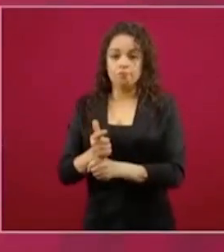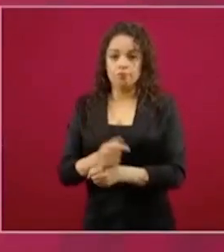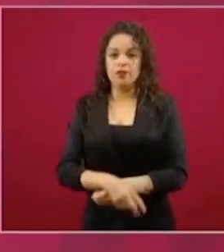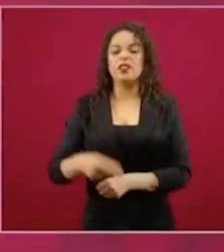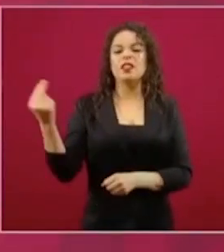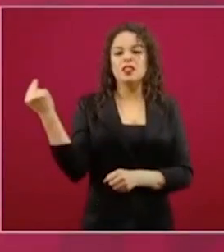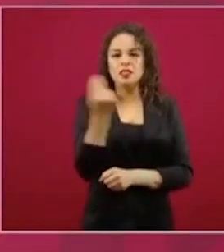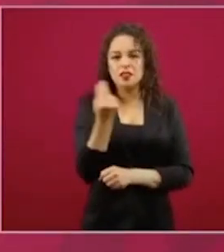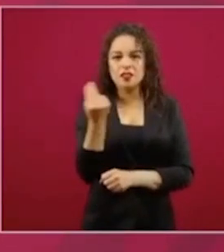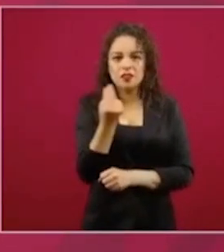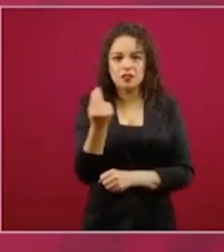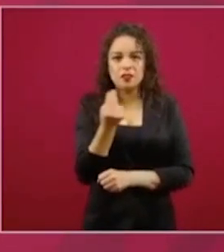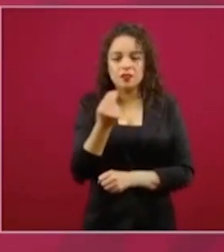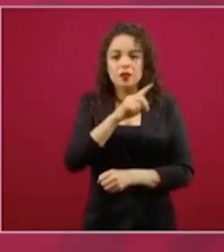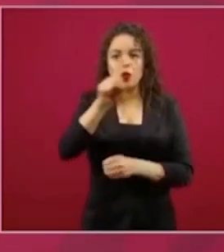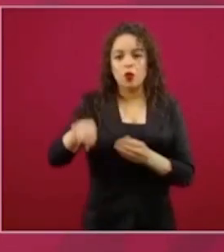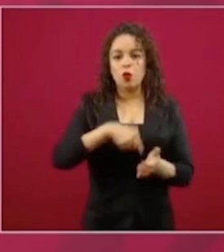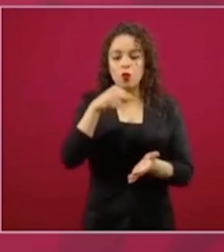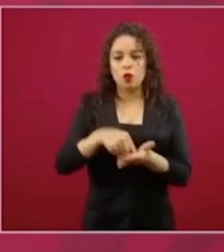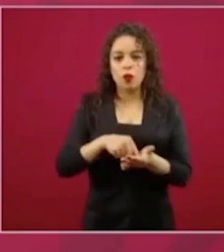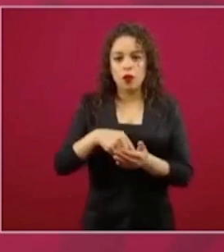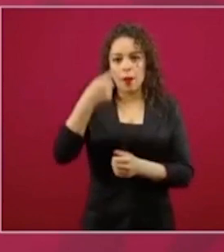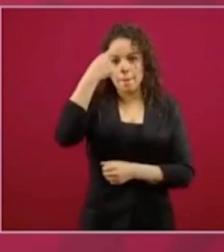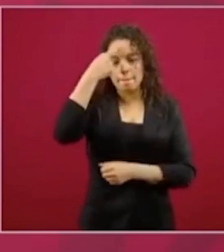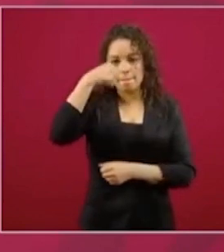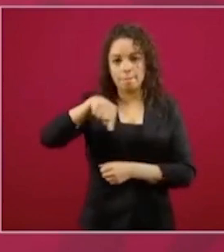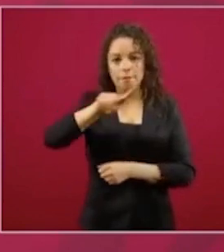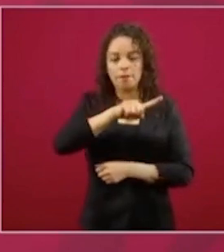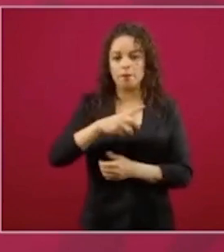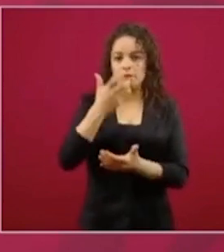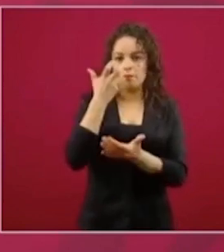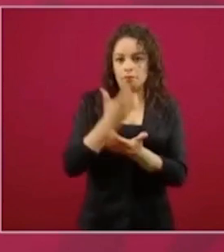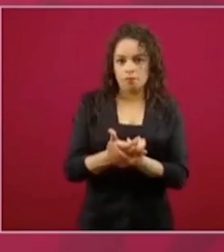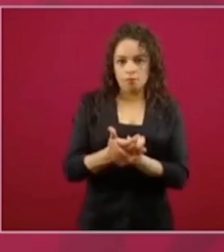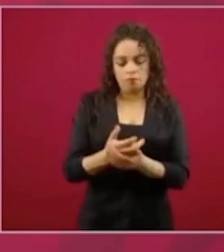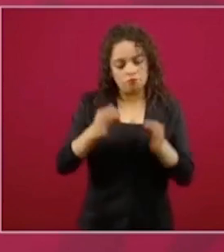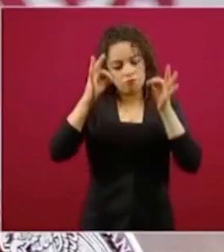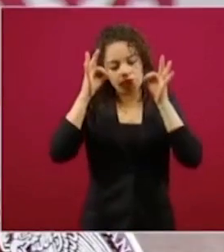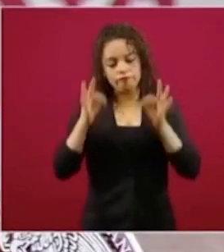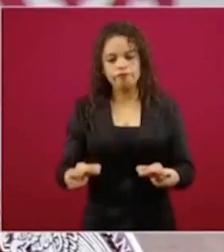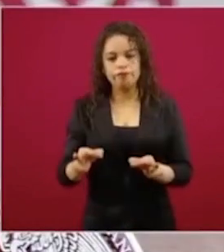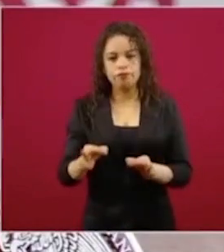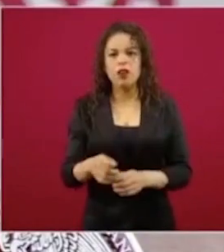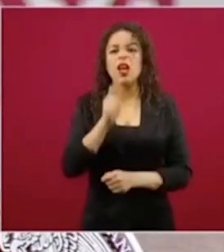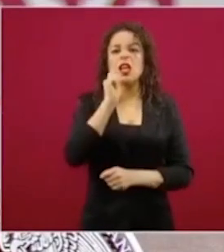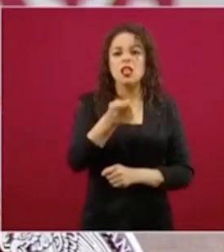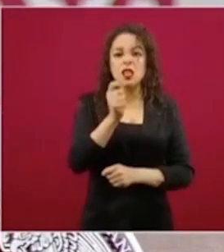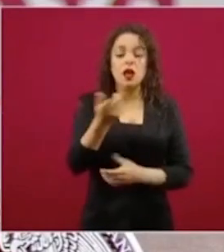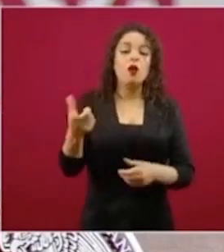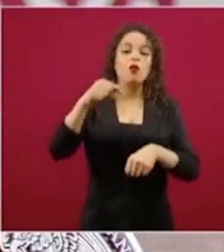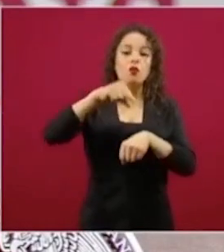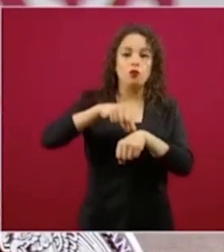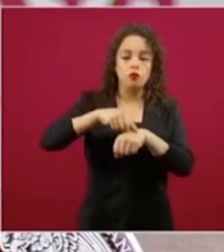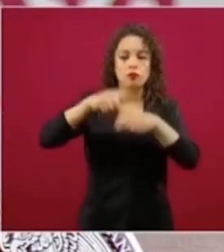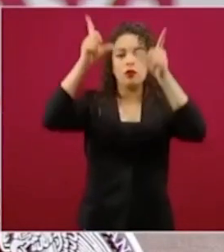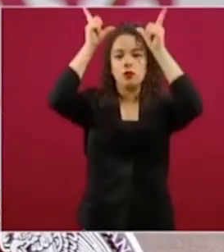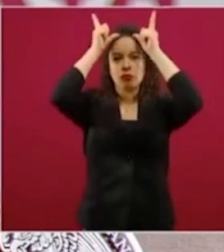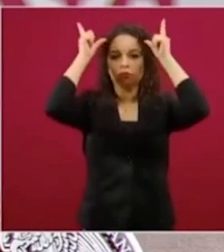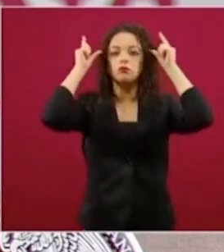con espacios de descanso digno para el personal de la salud del Seguro Social